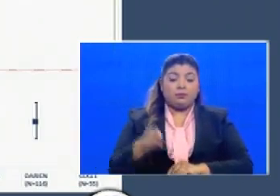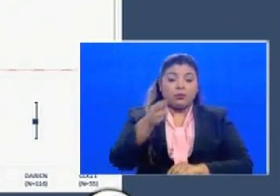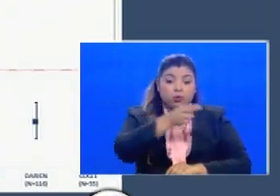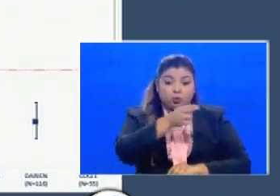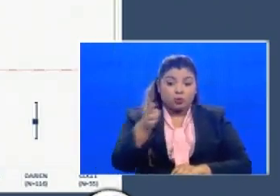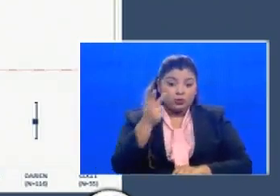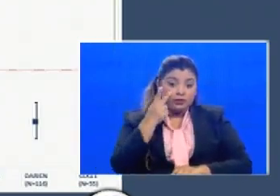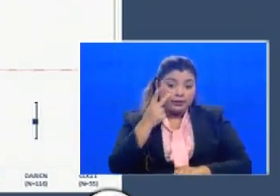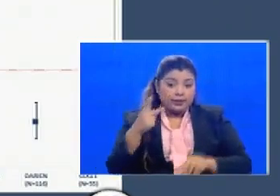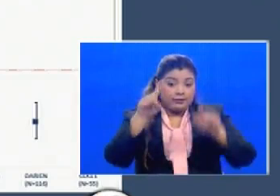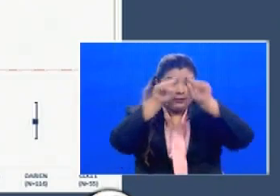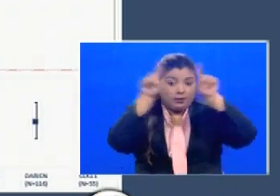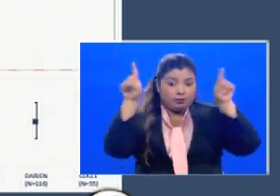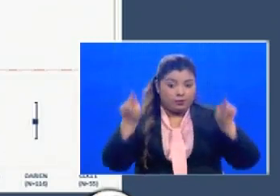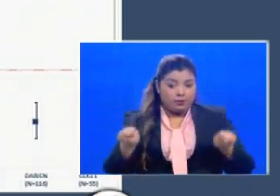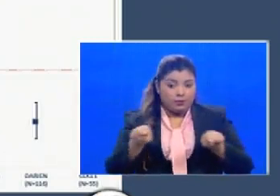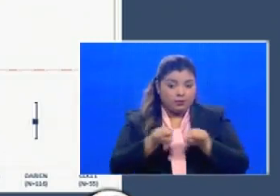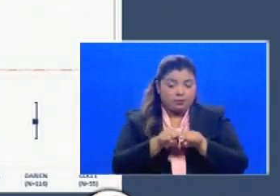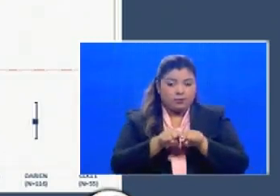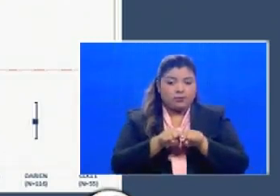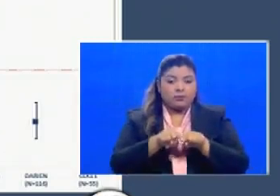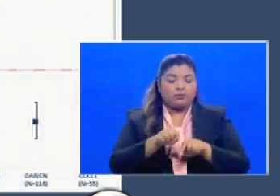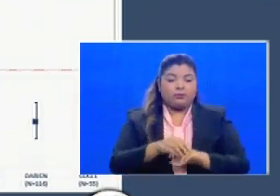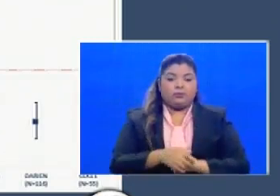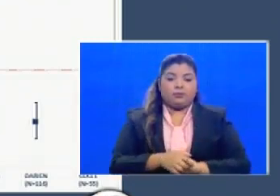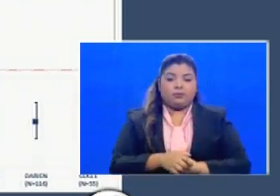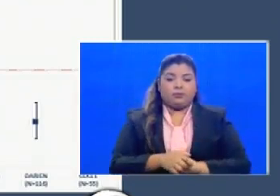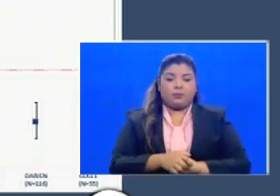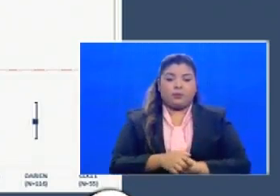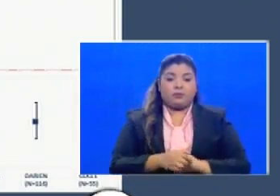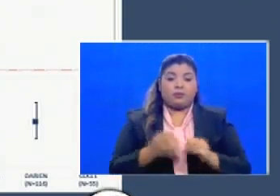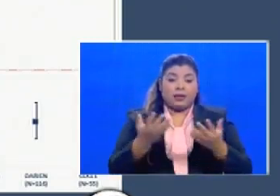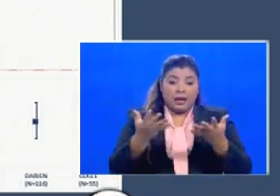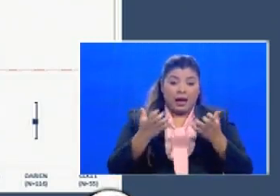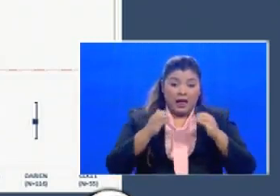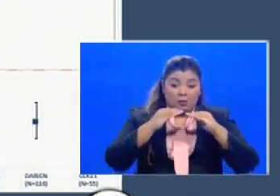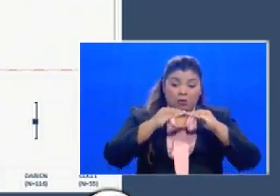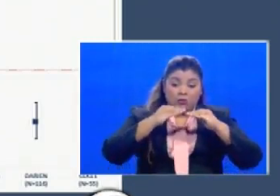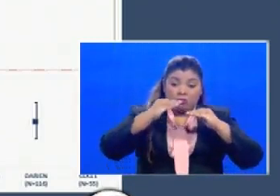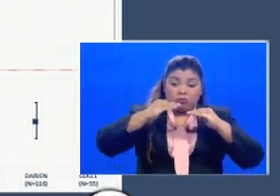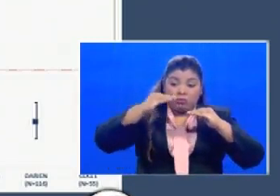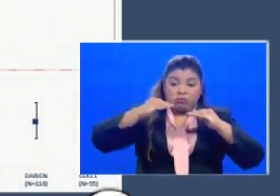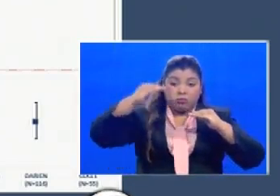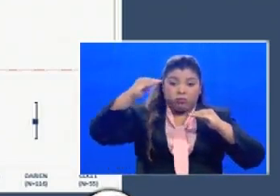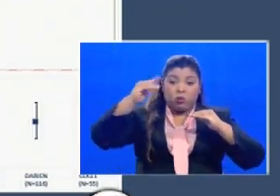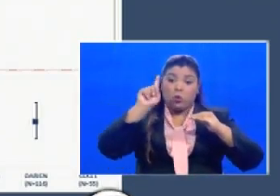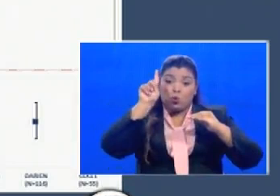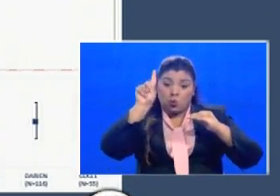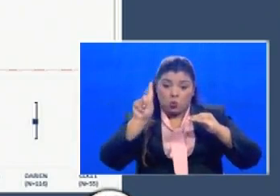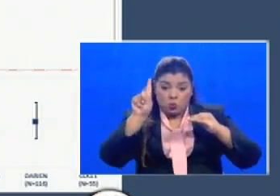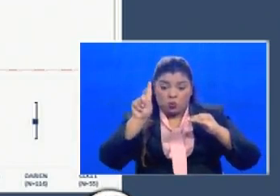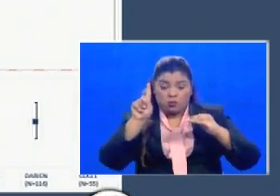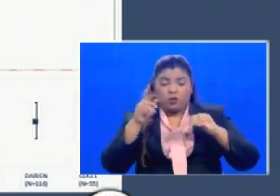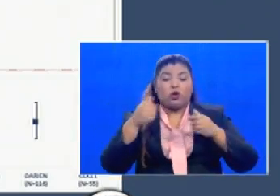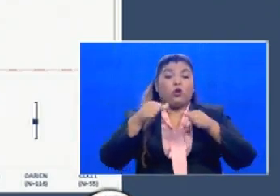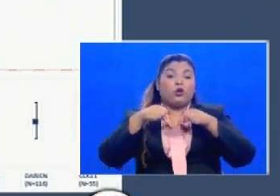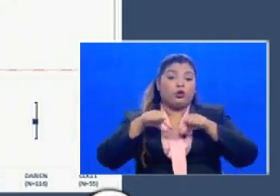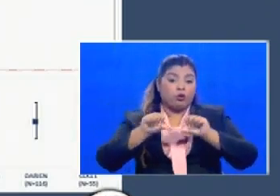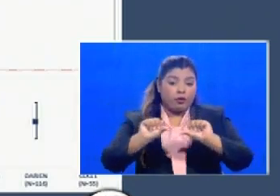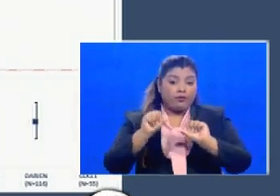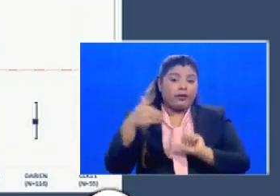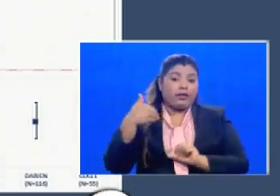observan es que si bien la tendencia es alcanzar ese nivel de uno en la gran mayoría todavía tenemos